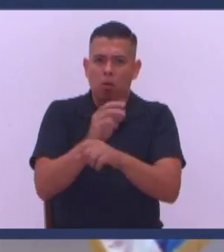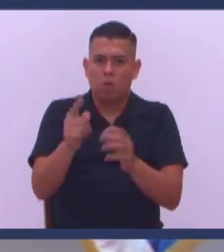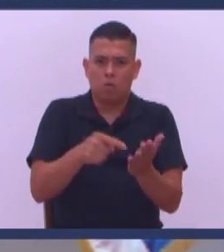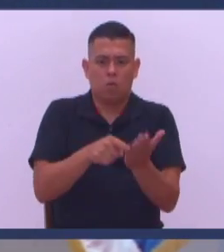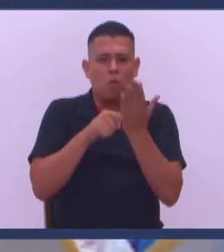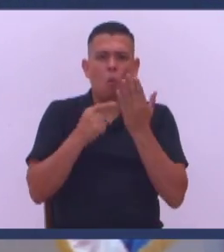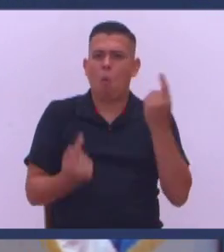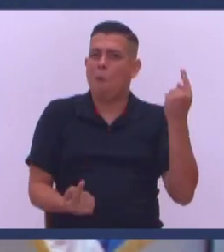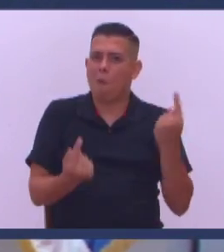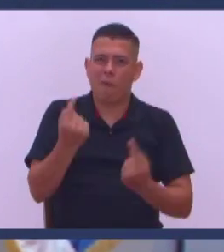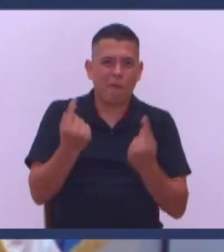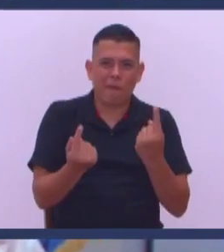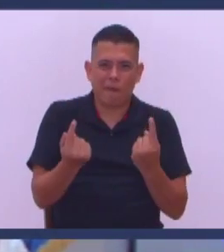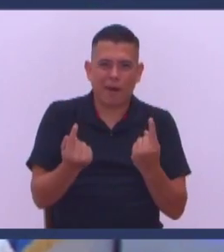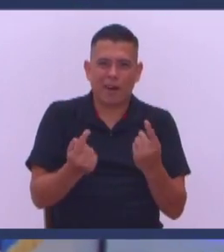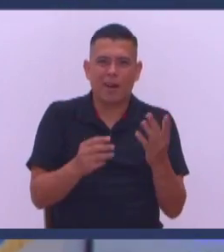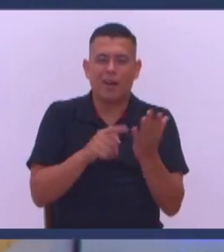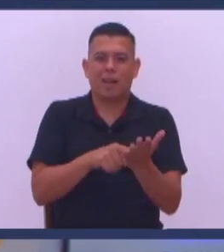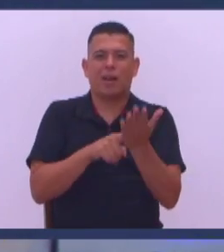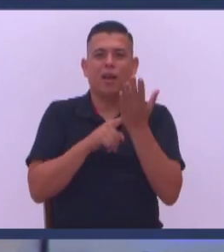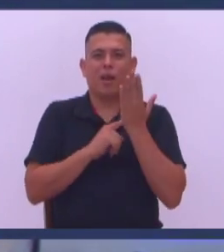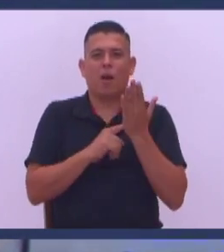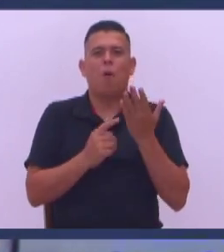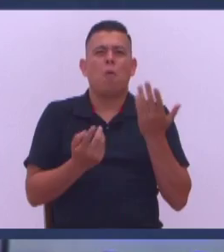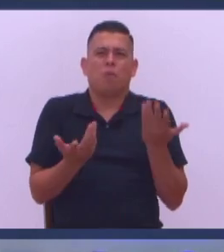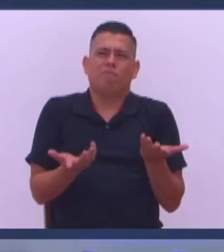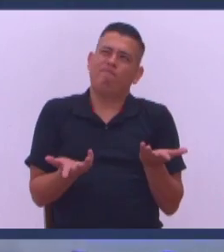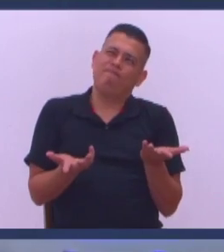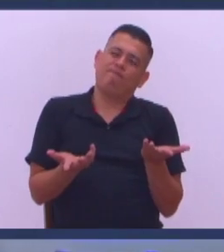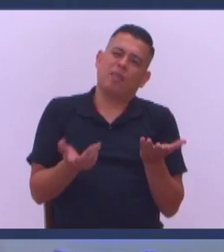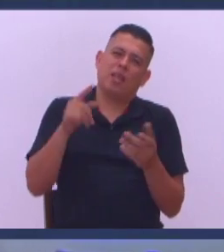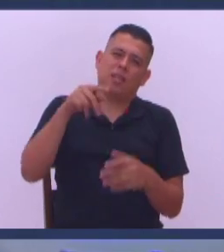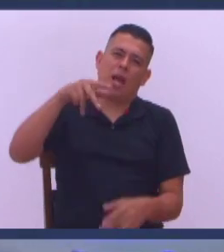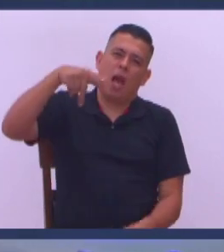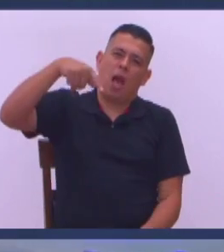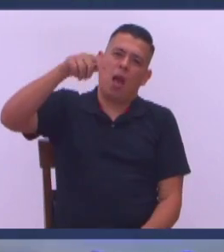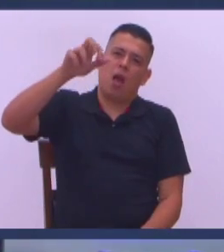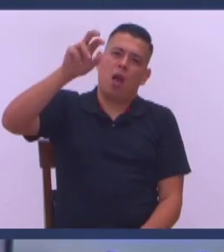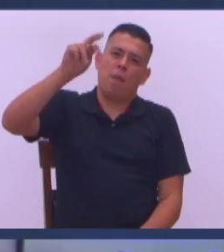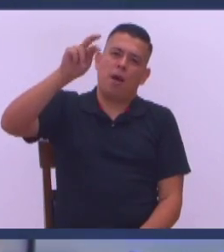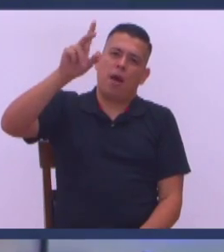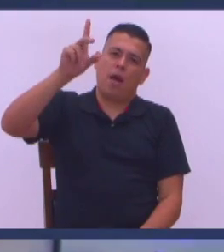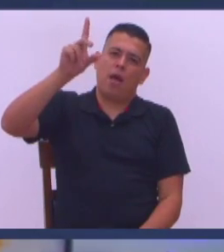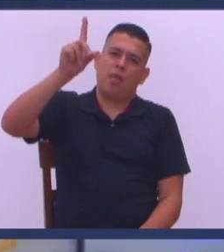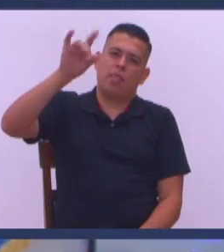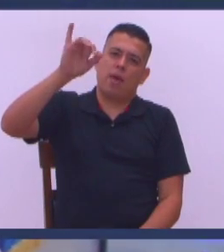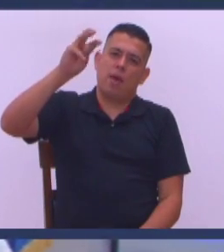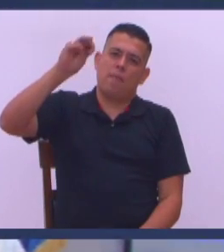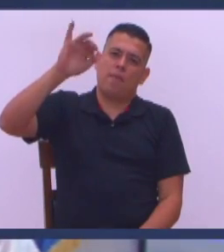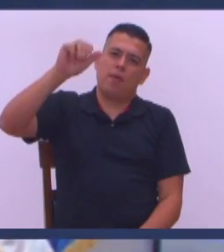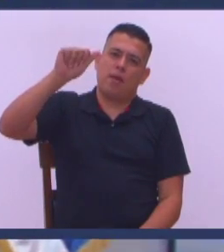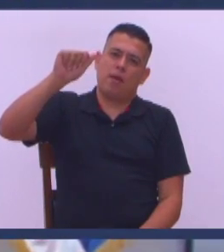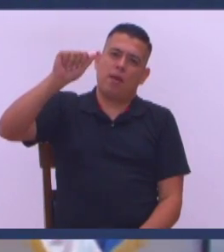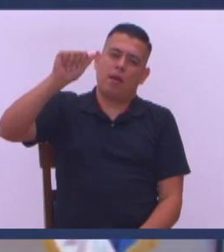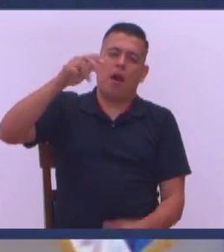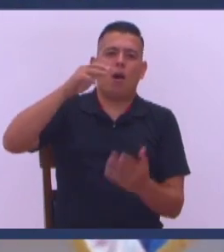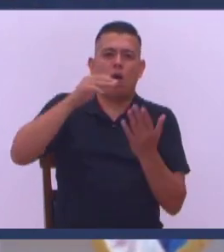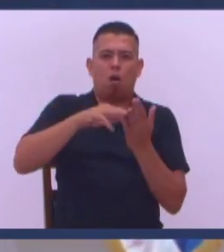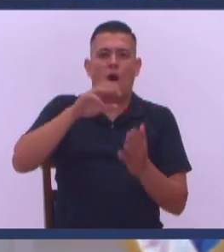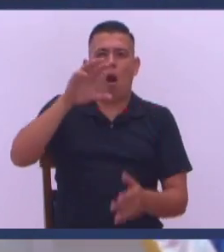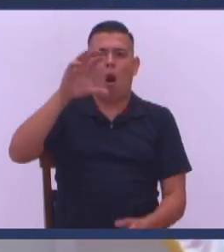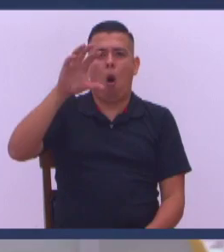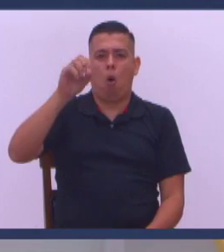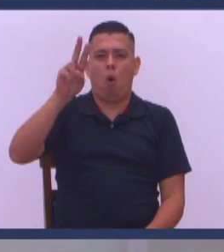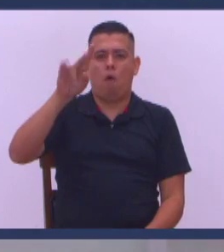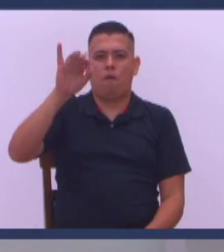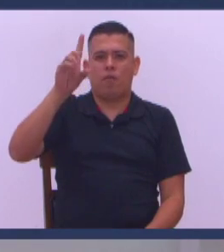Que se nos dio Y la primera recomendación Que se nos da Ante esta pandemia Del COVID-19 Es que nosotros Debemos de